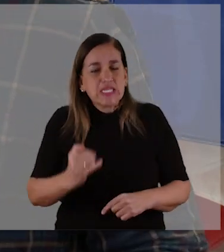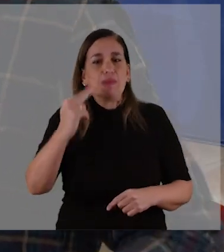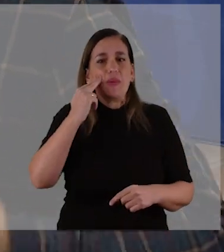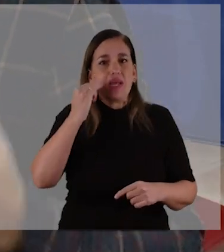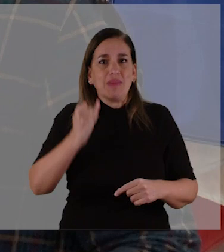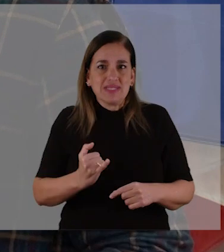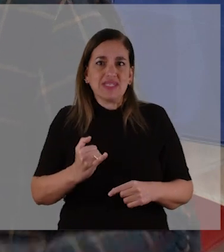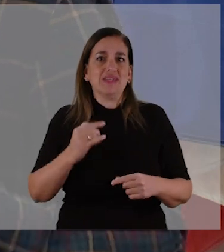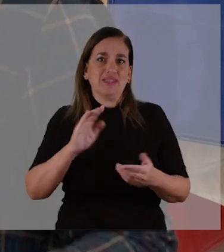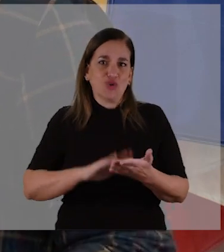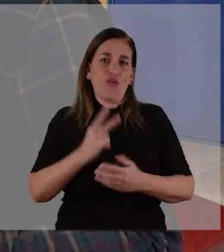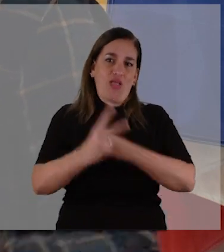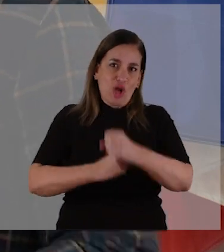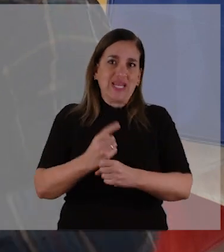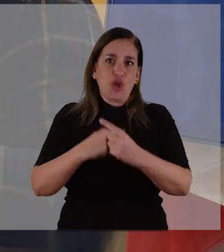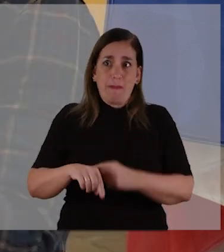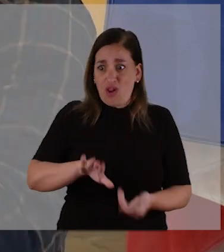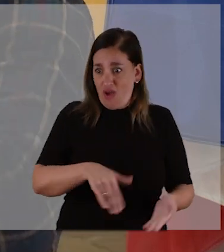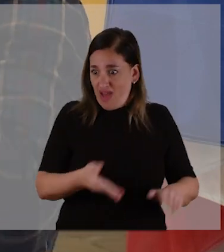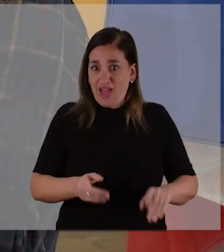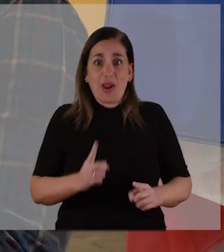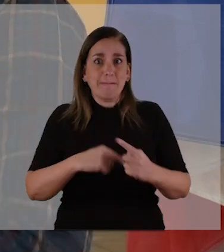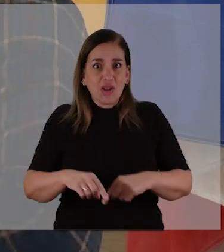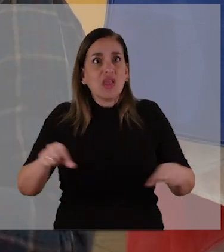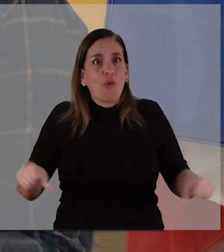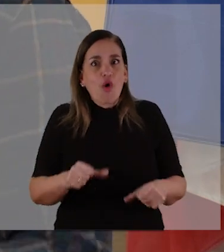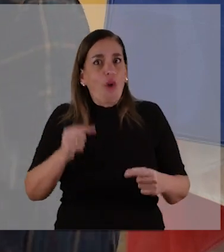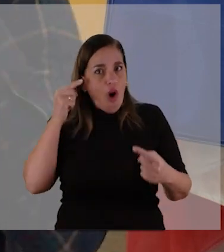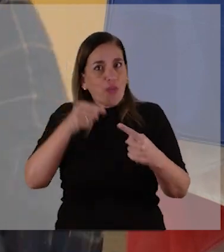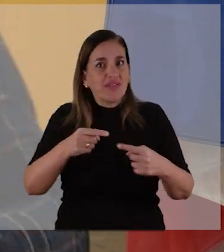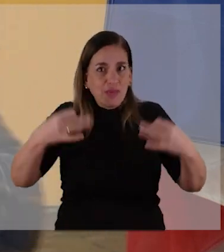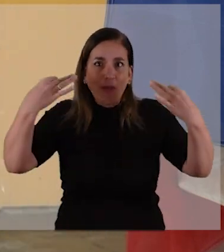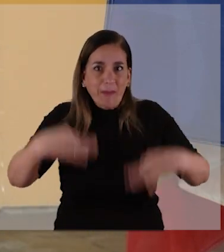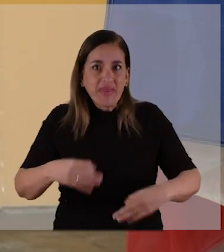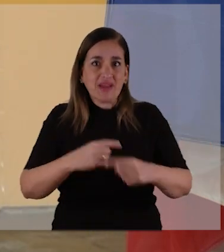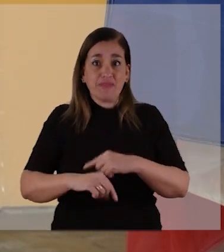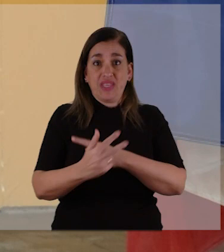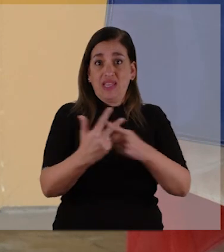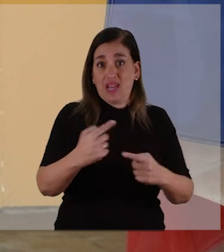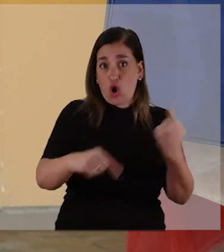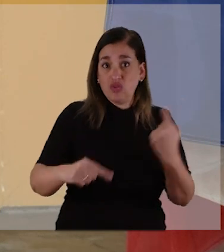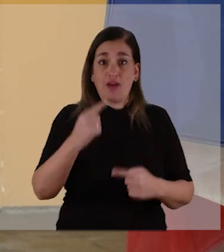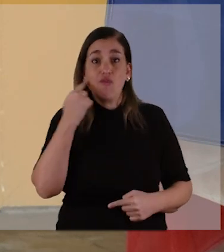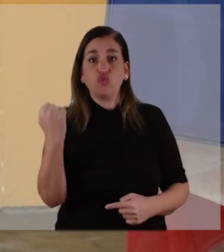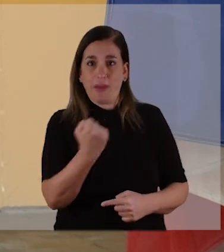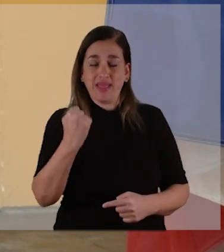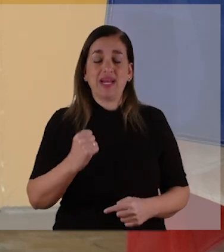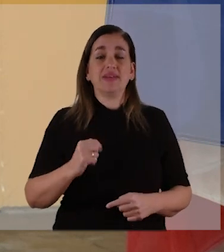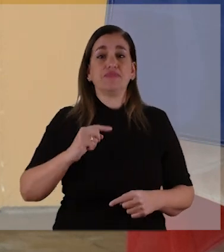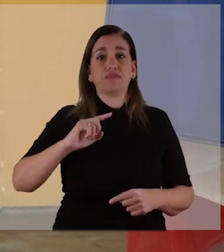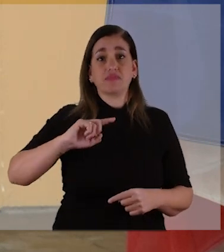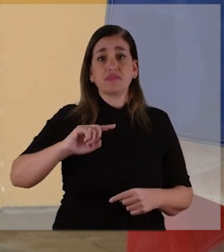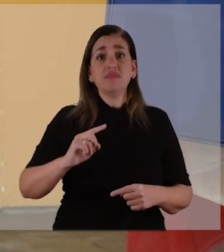dice que a pesar del traspié que sufrimos, estamos en el buen camino. Y estamos en buen camino en dos o tres sentidos